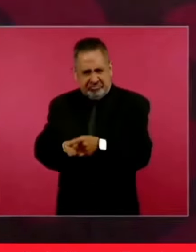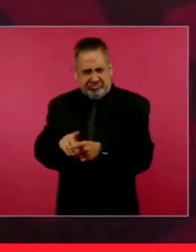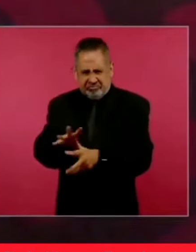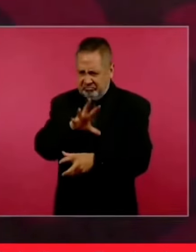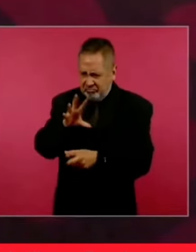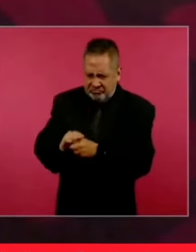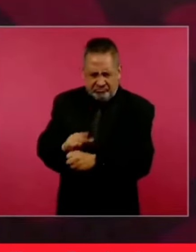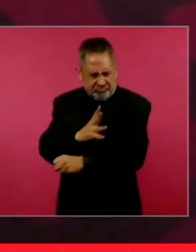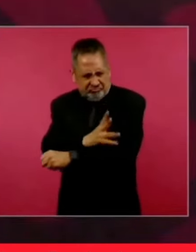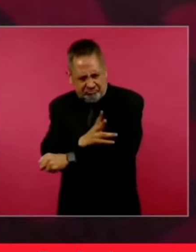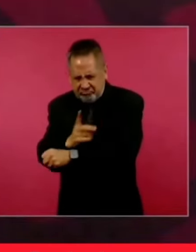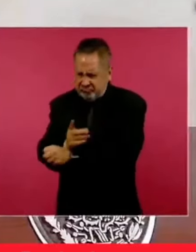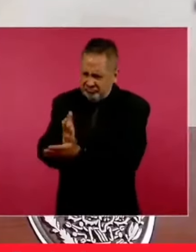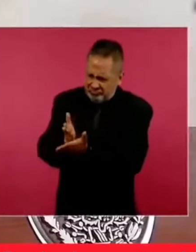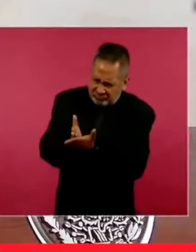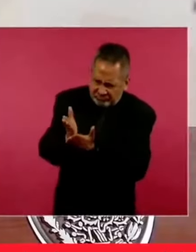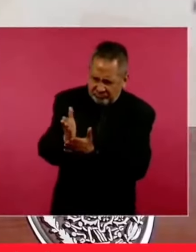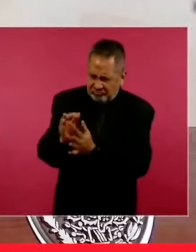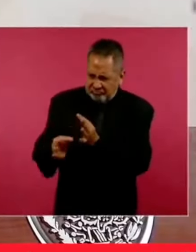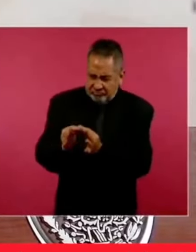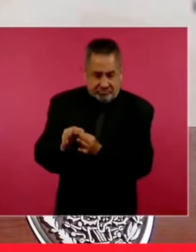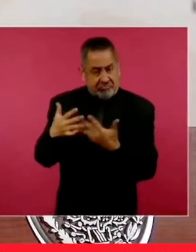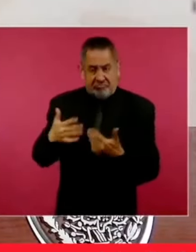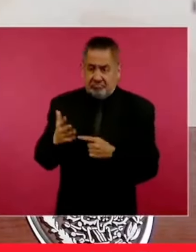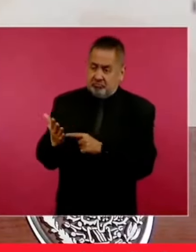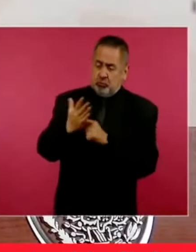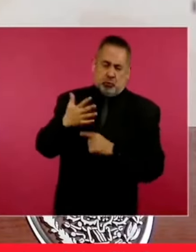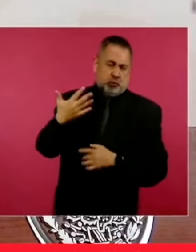honesto, un ejemplo.